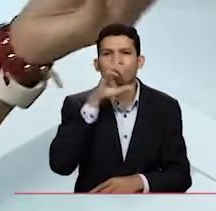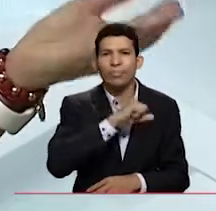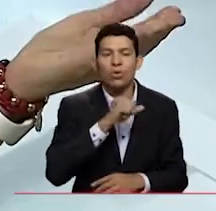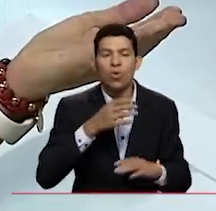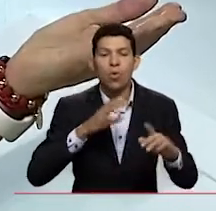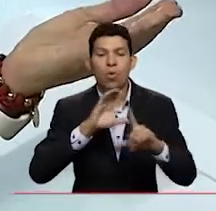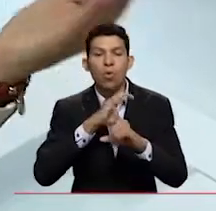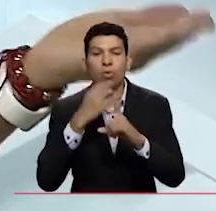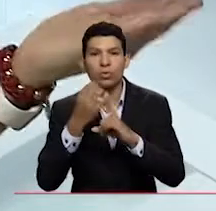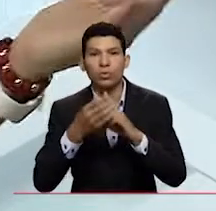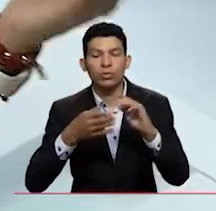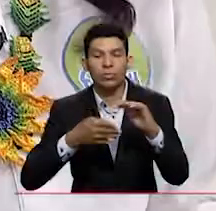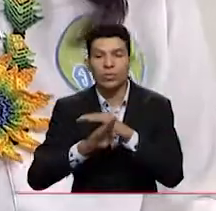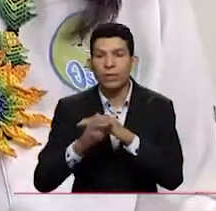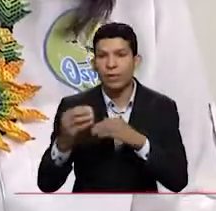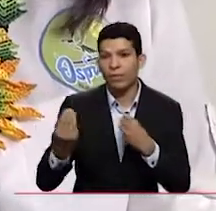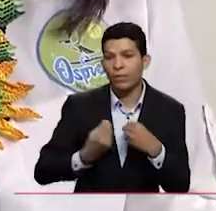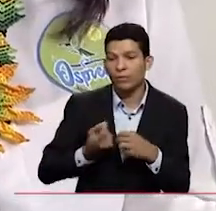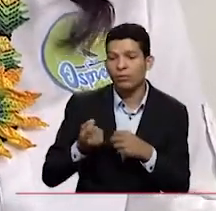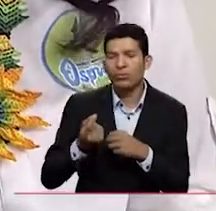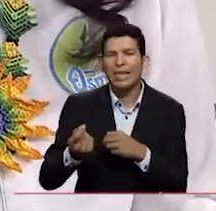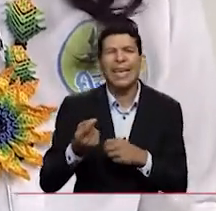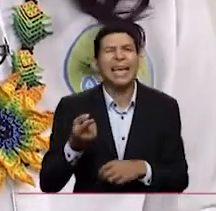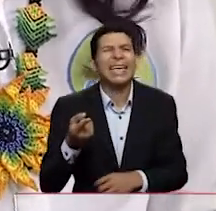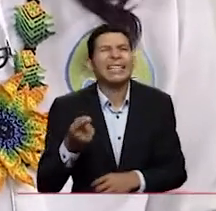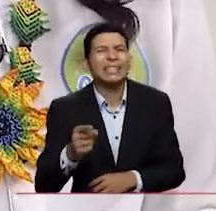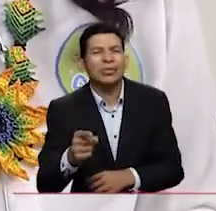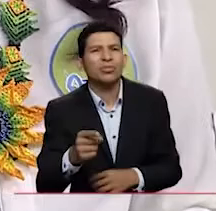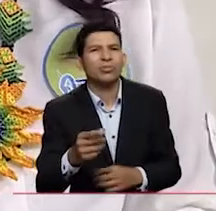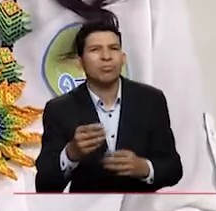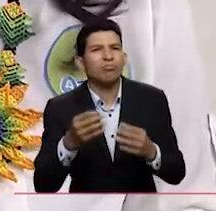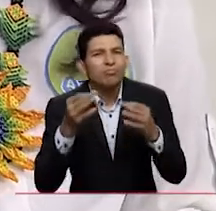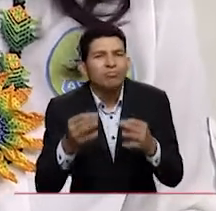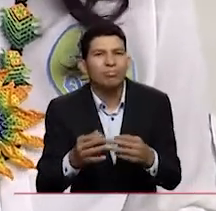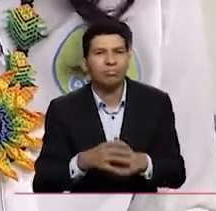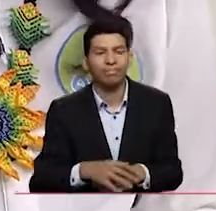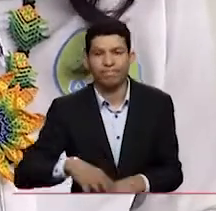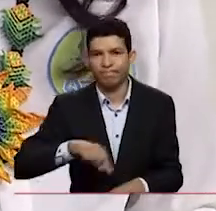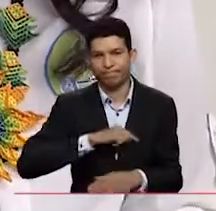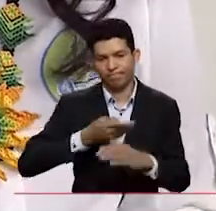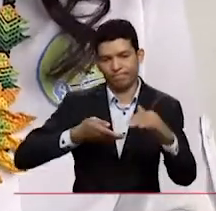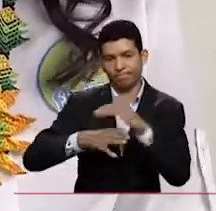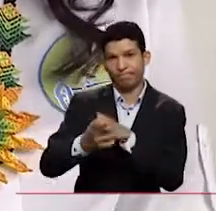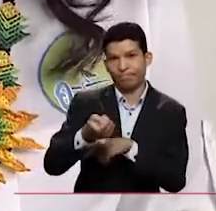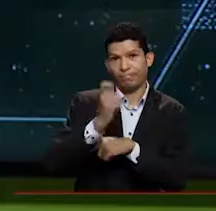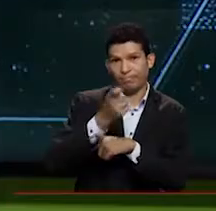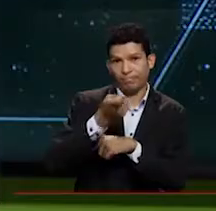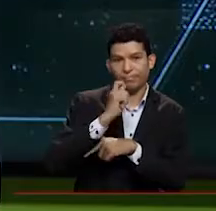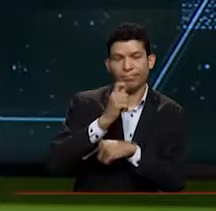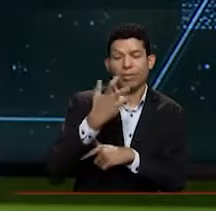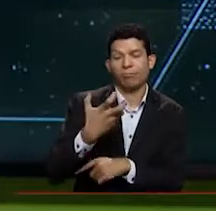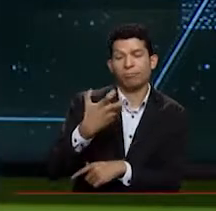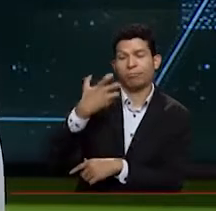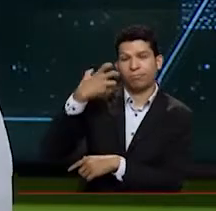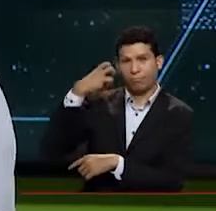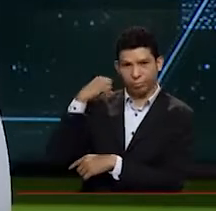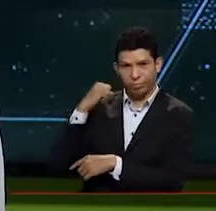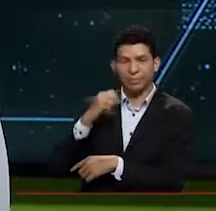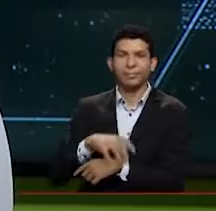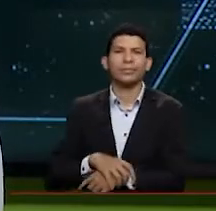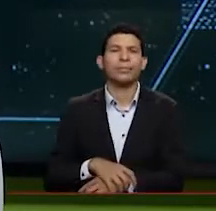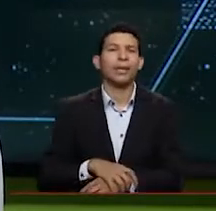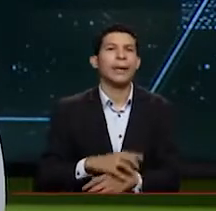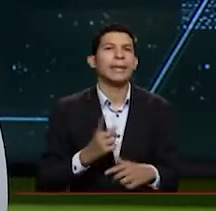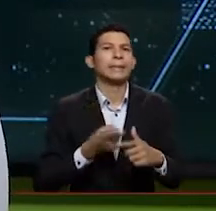ribereña. Exactamente, ¿qué es? ¿Es lo que nos estás comentando aquí o cómo es? Sí, claro, pues, somos pescadores artesanales ancestrales. Entonces,